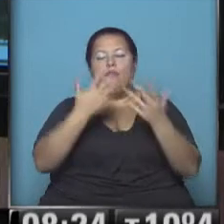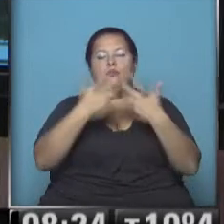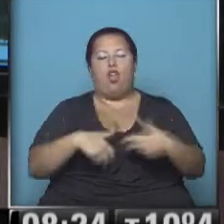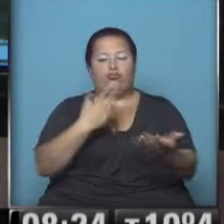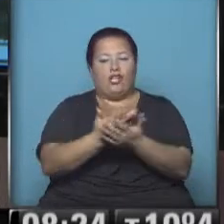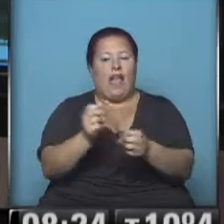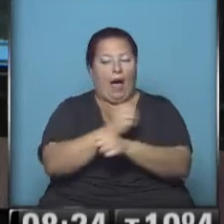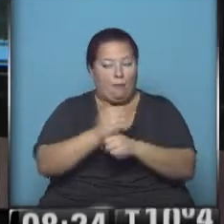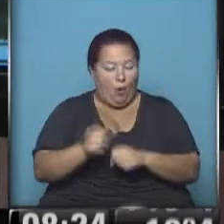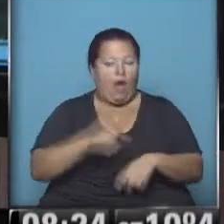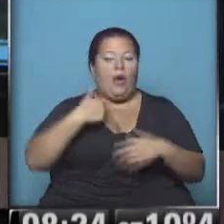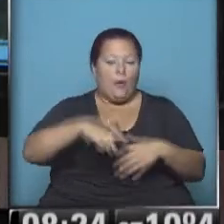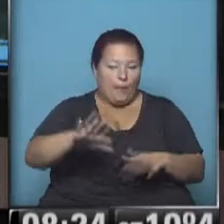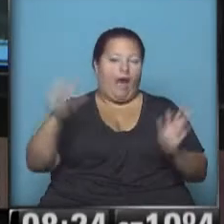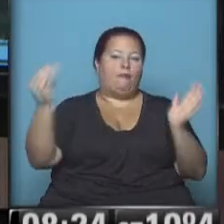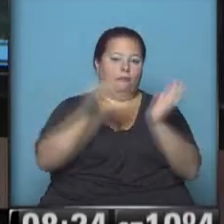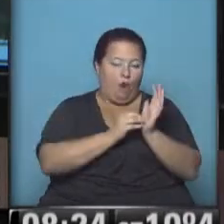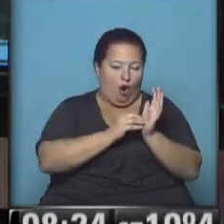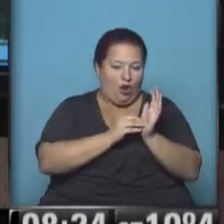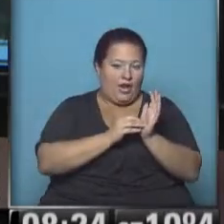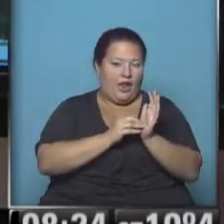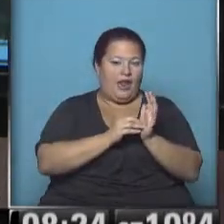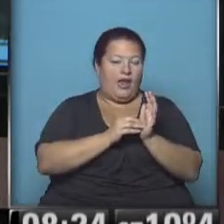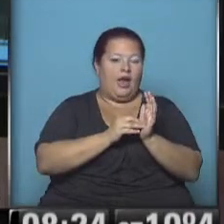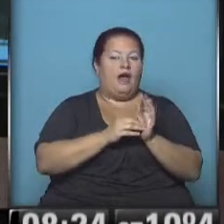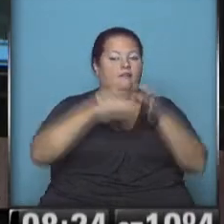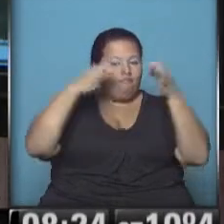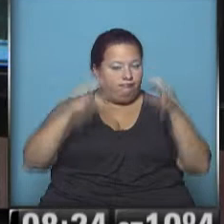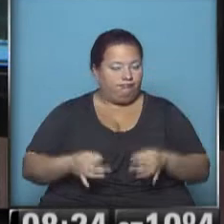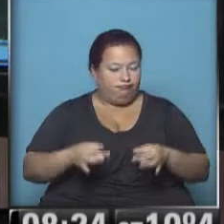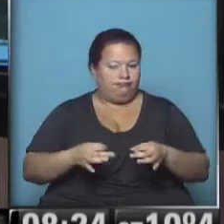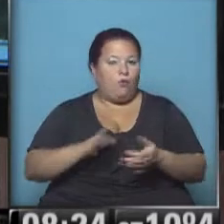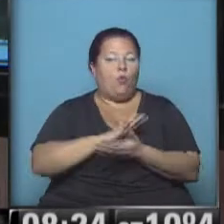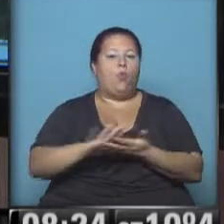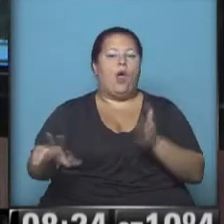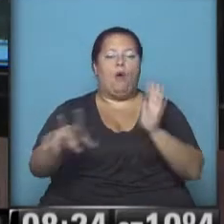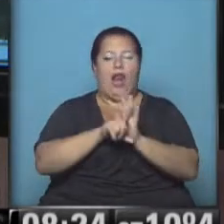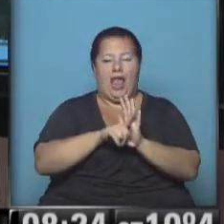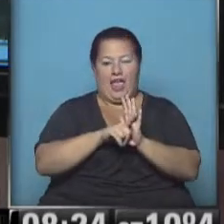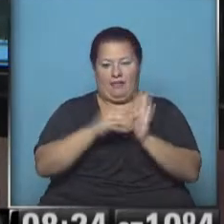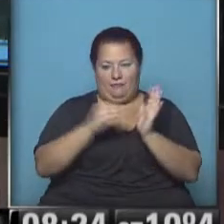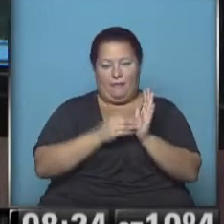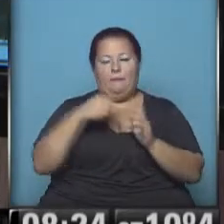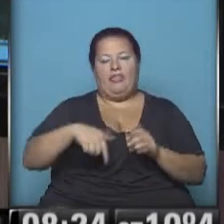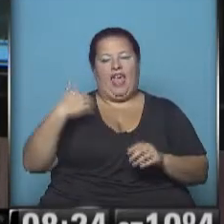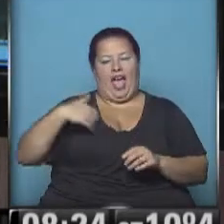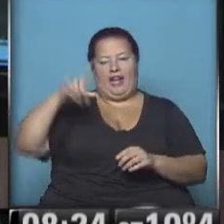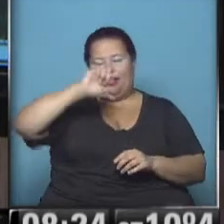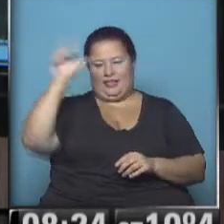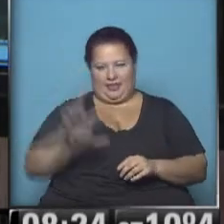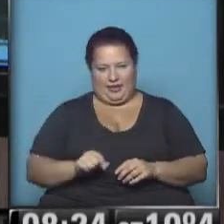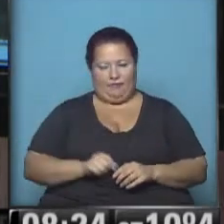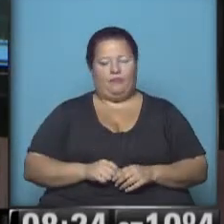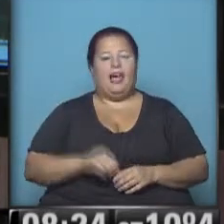sancionados y que van a implementar de manera concreta el nuevo Código Procesal en la República Argentina.